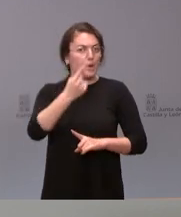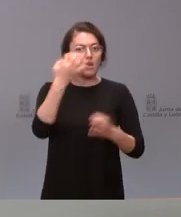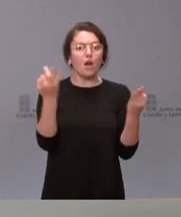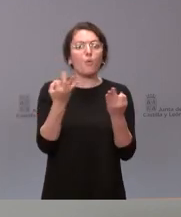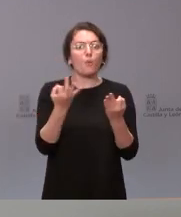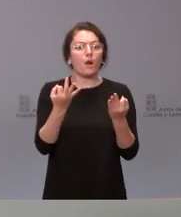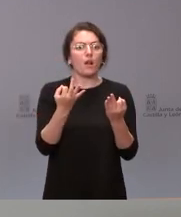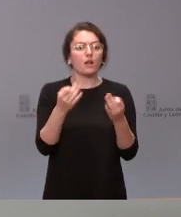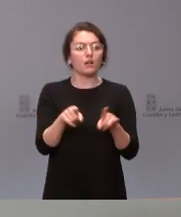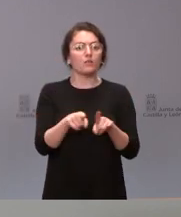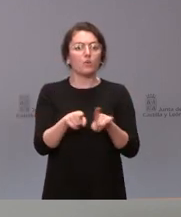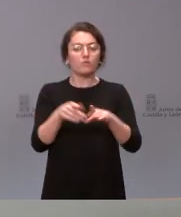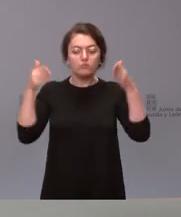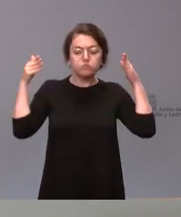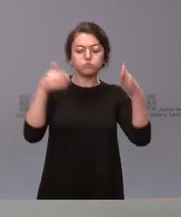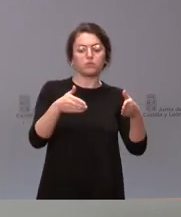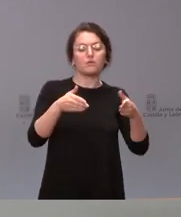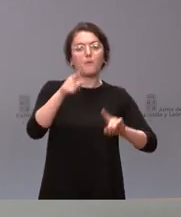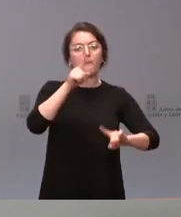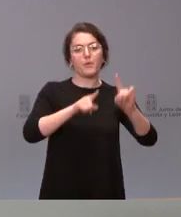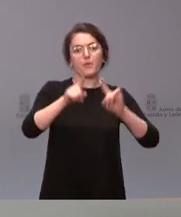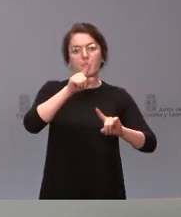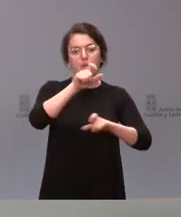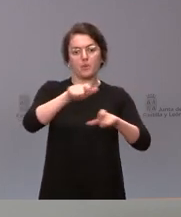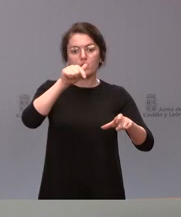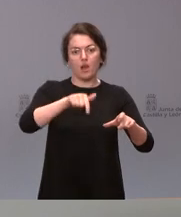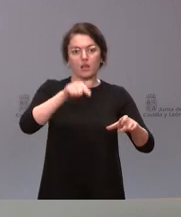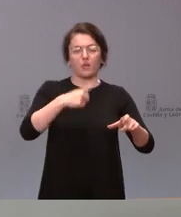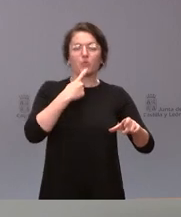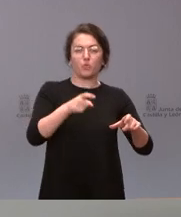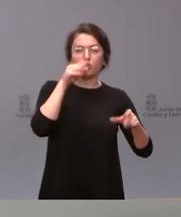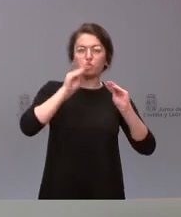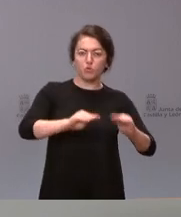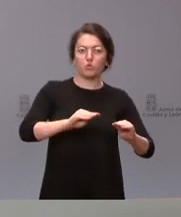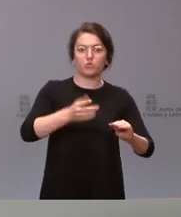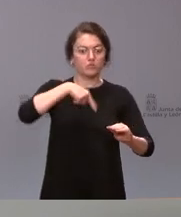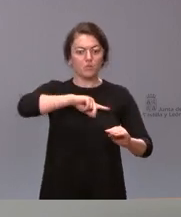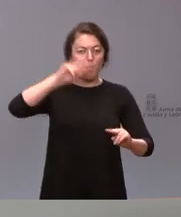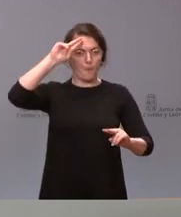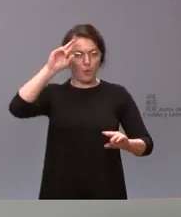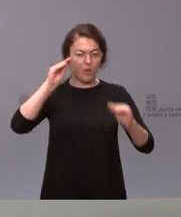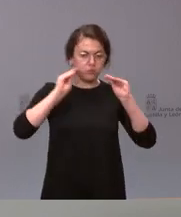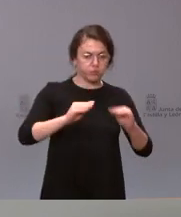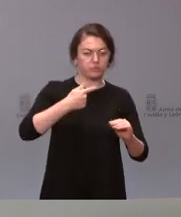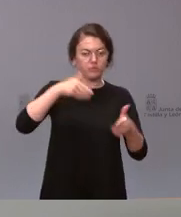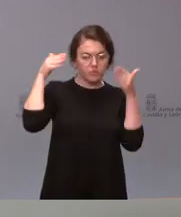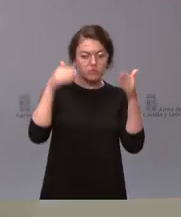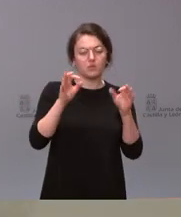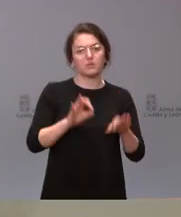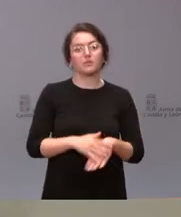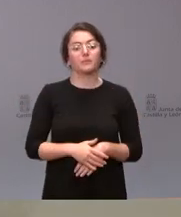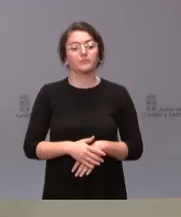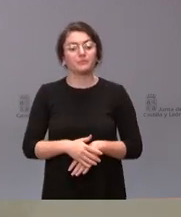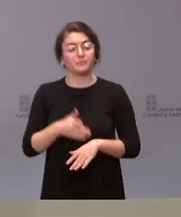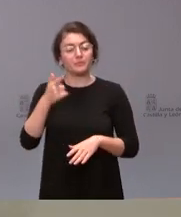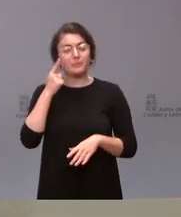de las dificultades que están pasando muchos ciudadanos en esta tierra. Eso es lo que nos preocupa y esa es la dedicación completa del gobierno de Castilla y León. ¿Desautoriza al